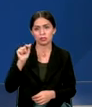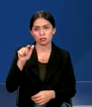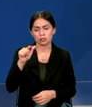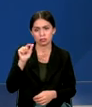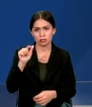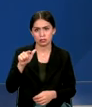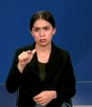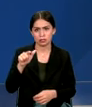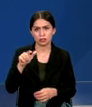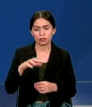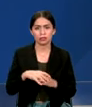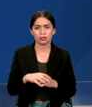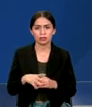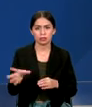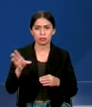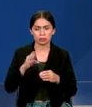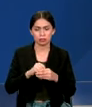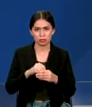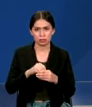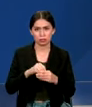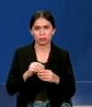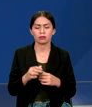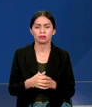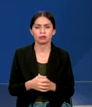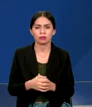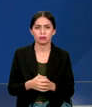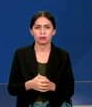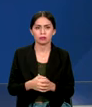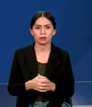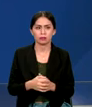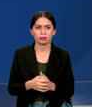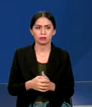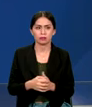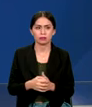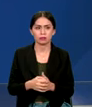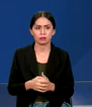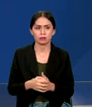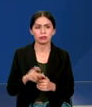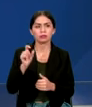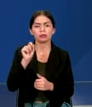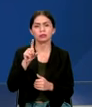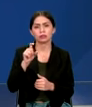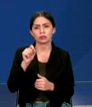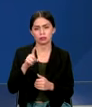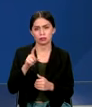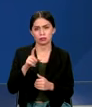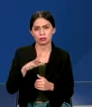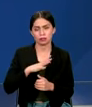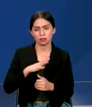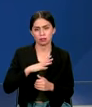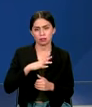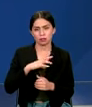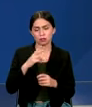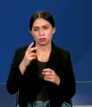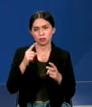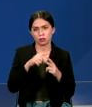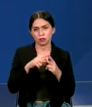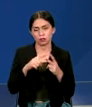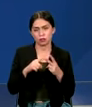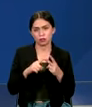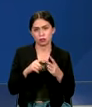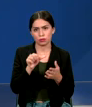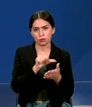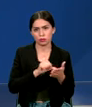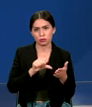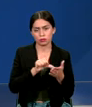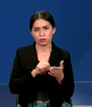competencia acreditados y más de 4.000 certificados emitidos. Además, contamos con dos centros de evaluación adicionales